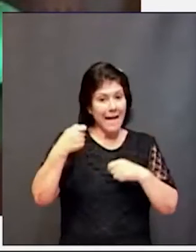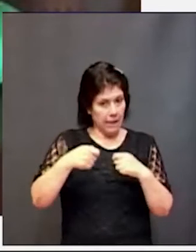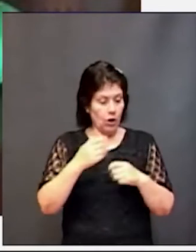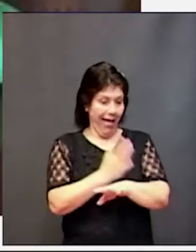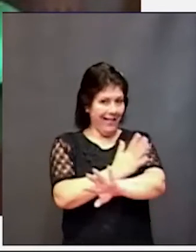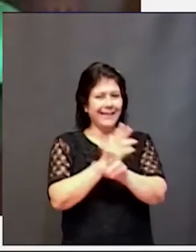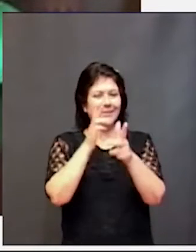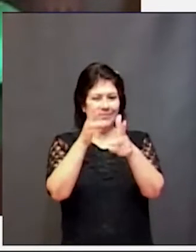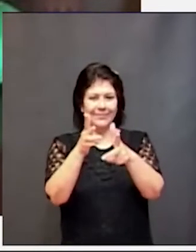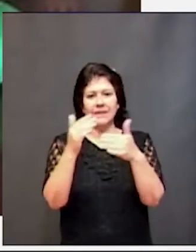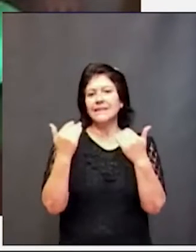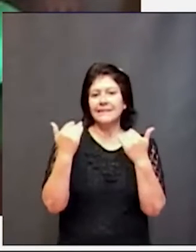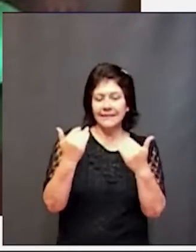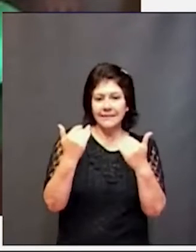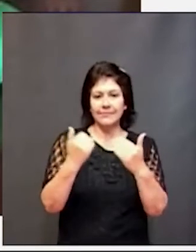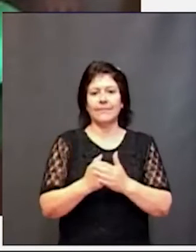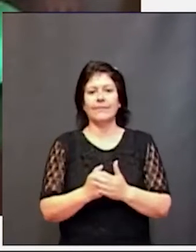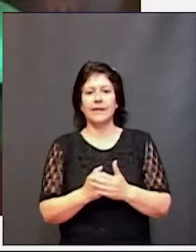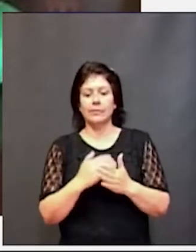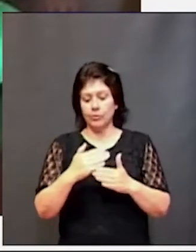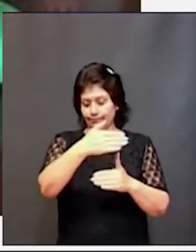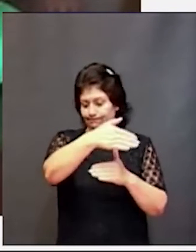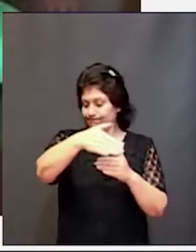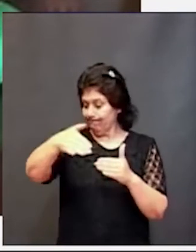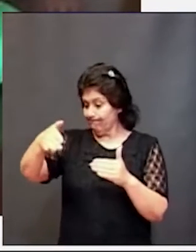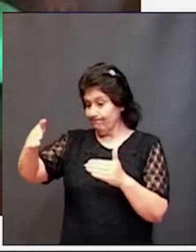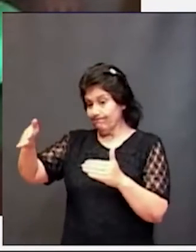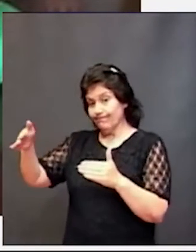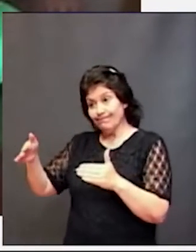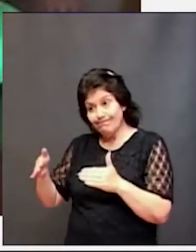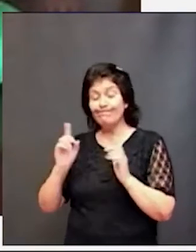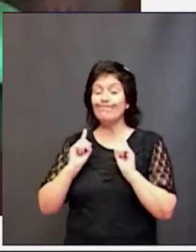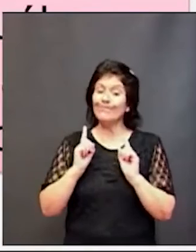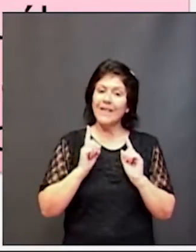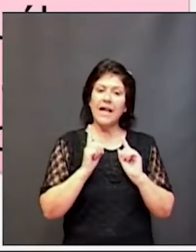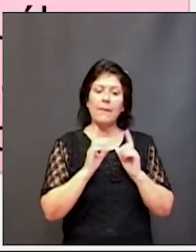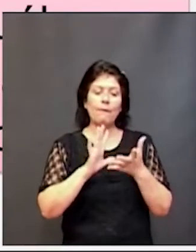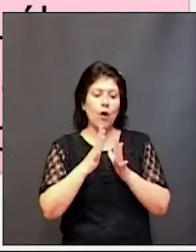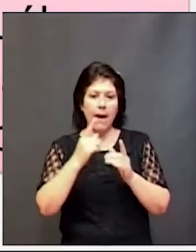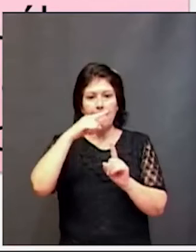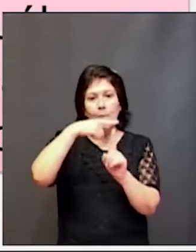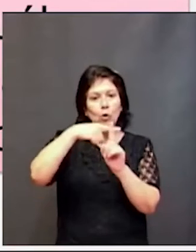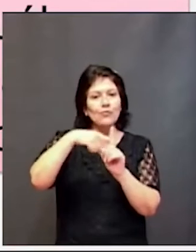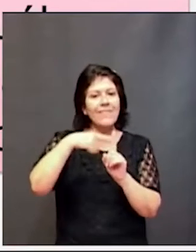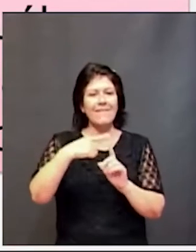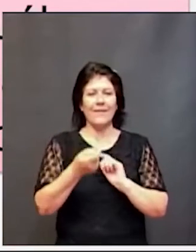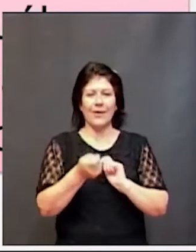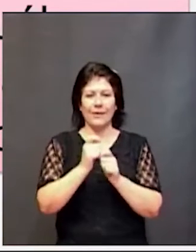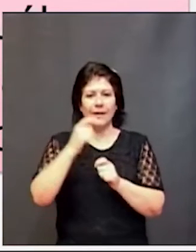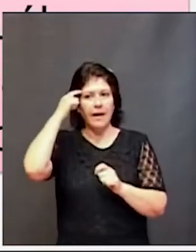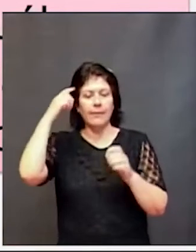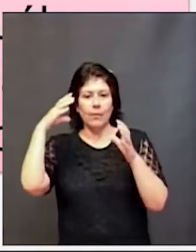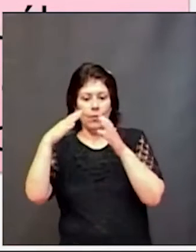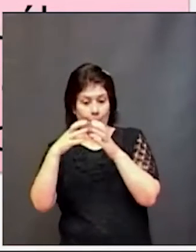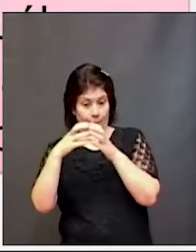eso nos permite realambrarse constantemente y cambiar constantemente de manera positiva el cerebro es atencional